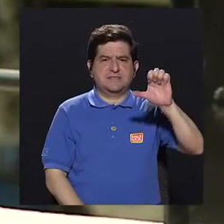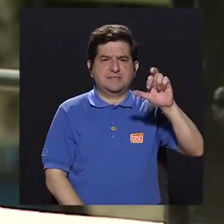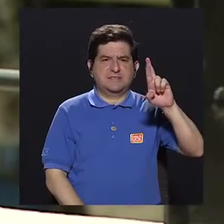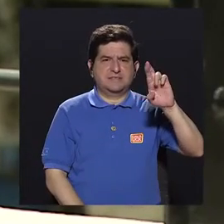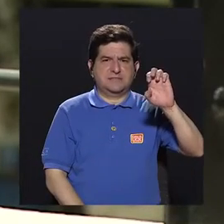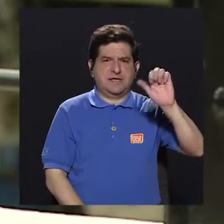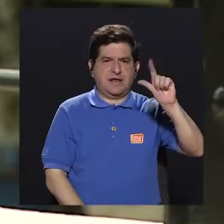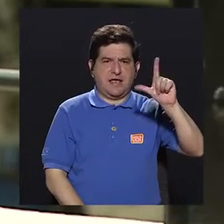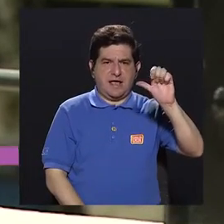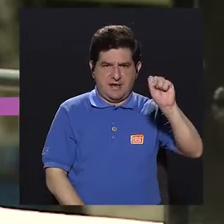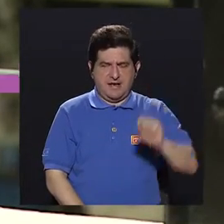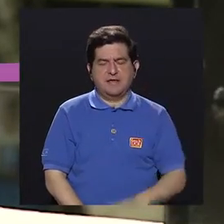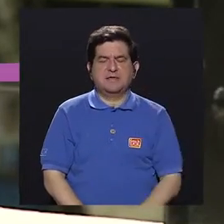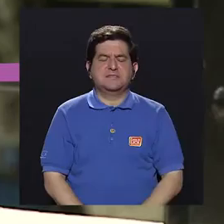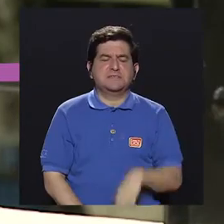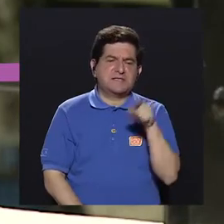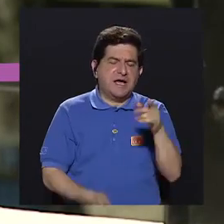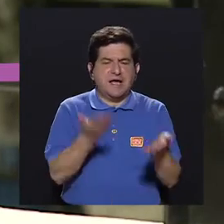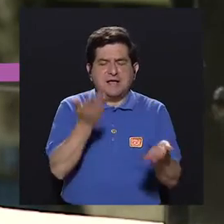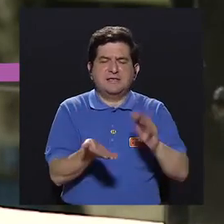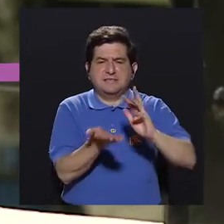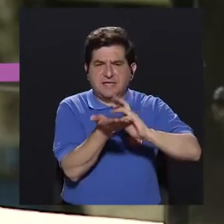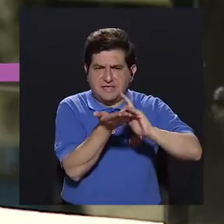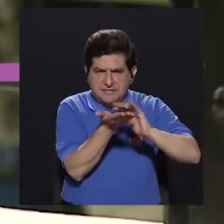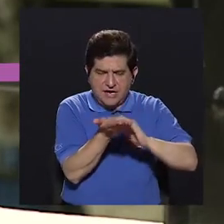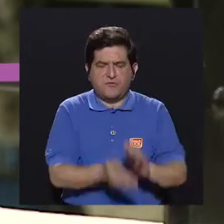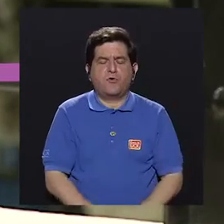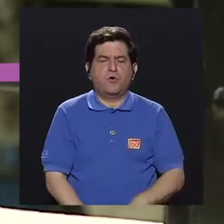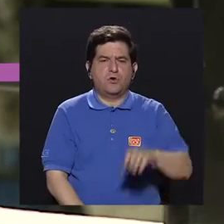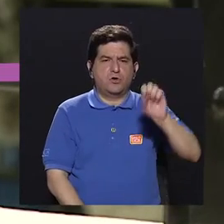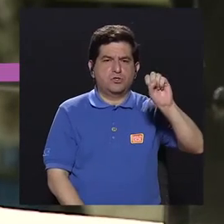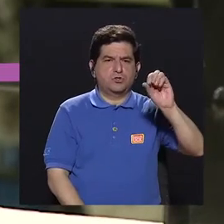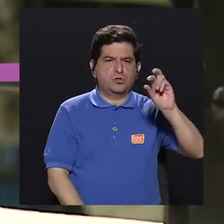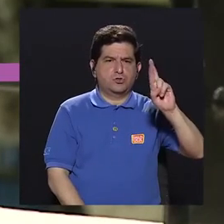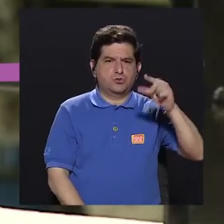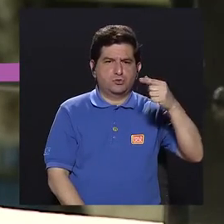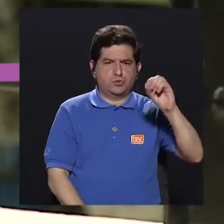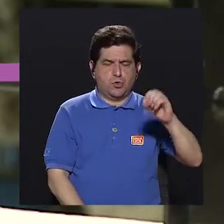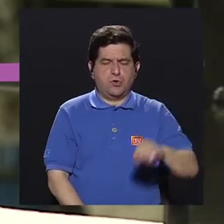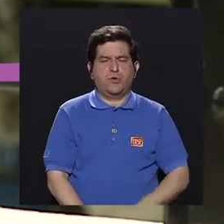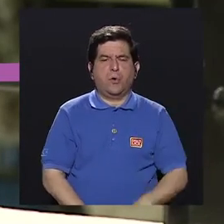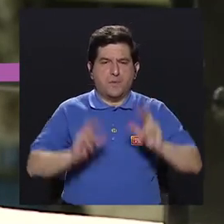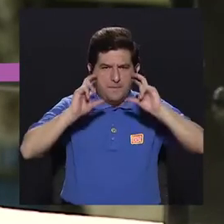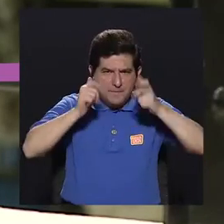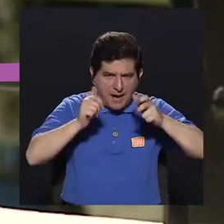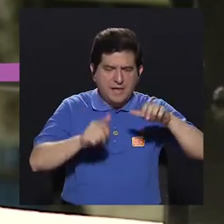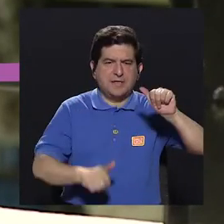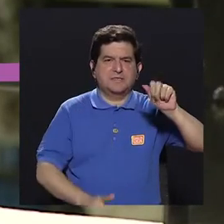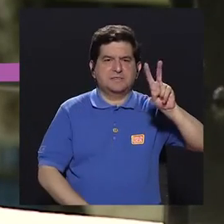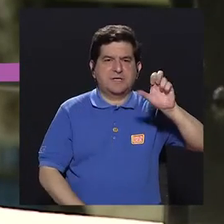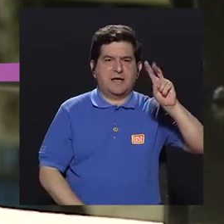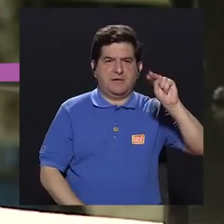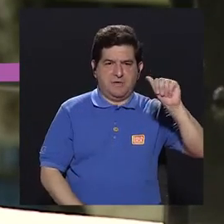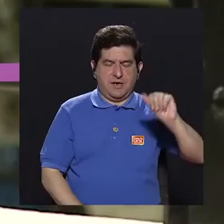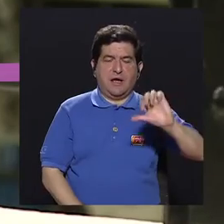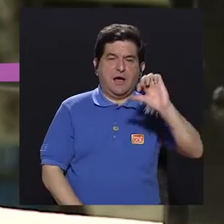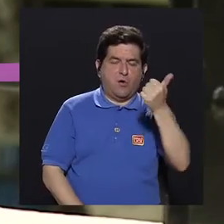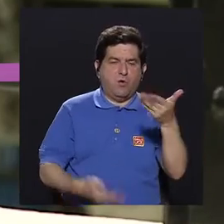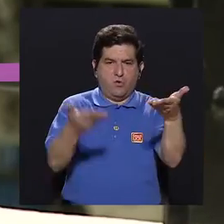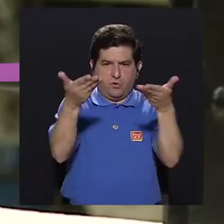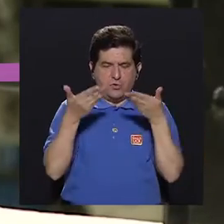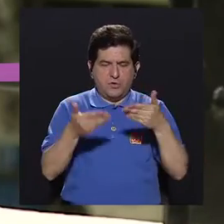el trigo, el arroz, el sorgo. Aparte de los carbohidratos, también hay semillas que nos brindan